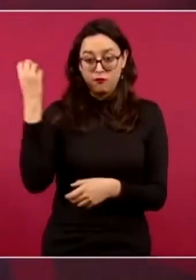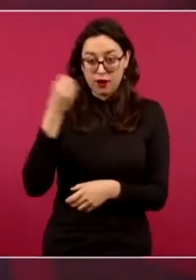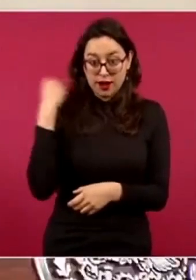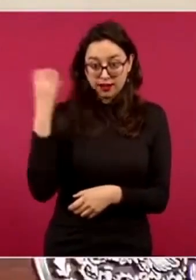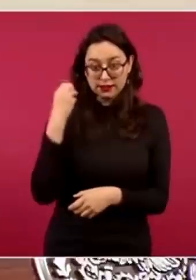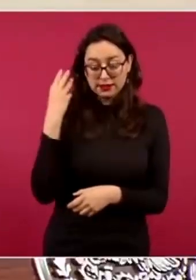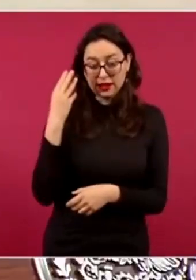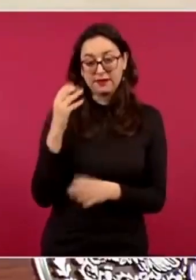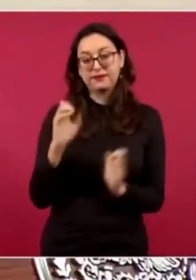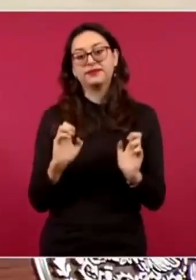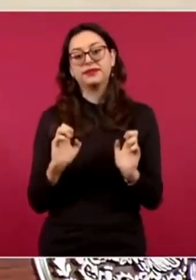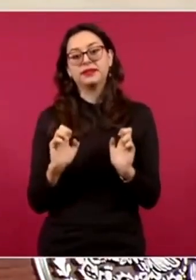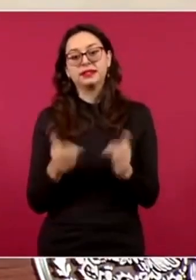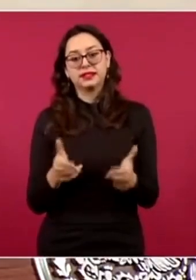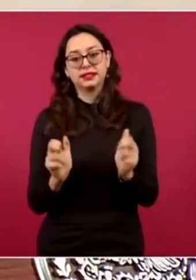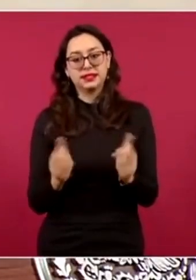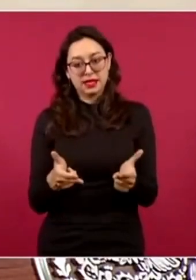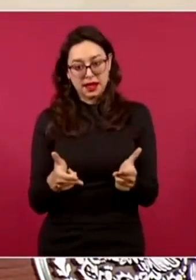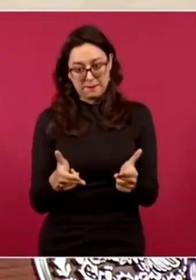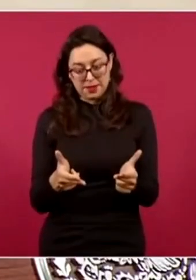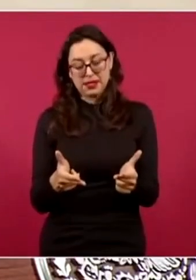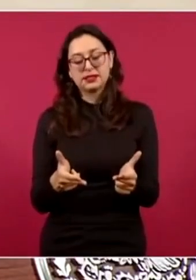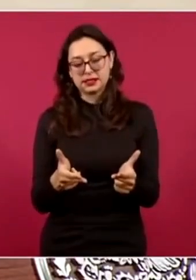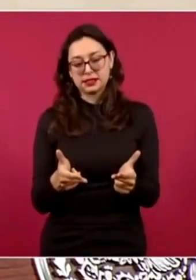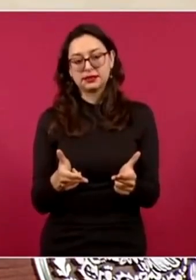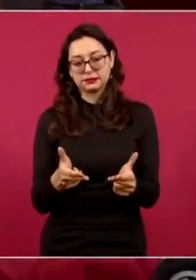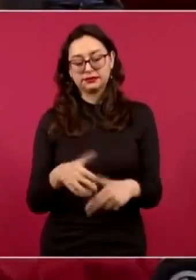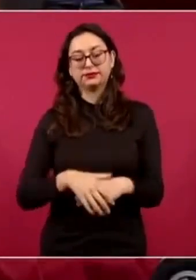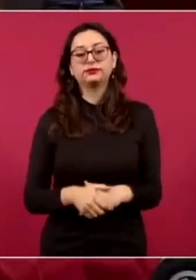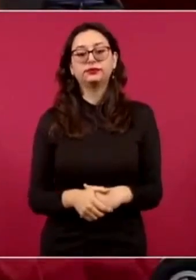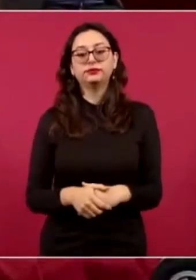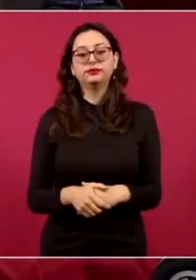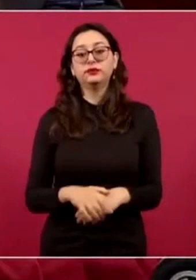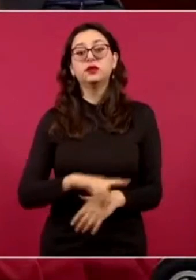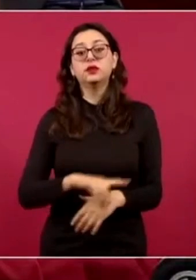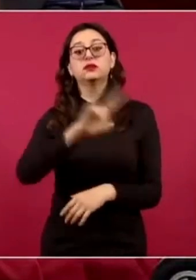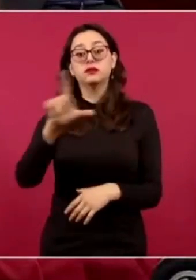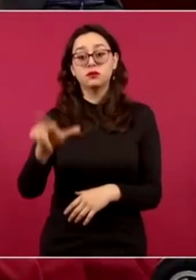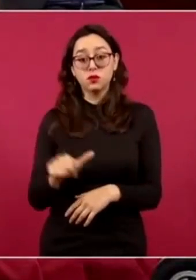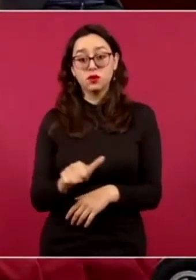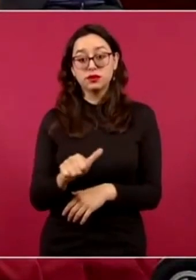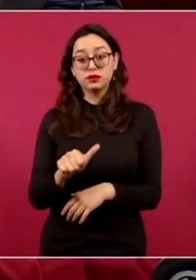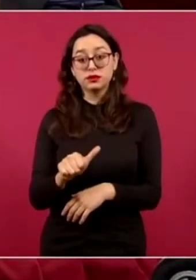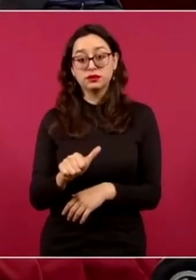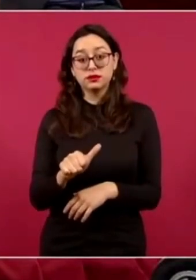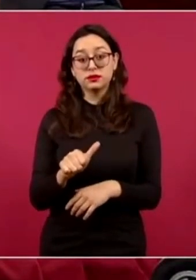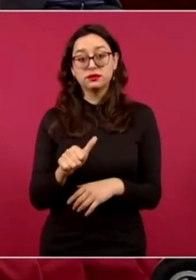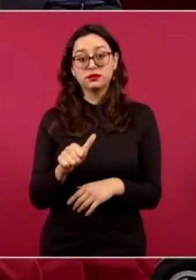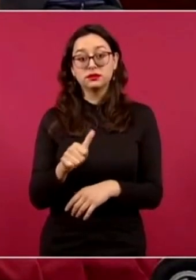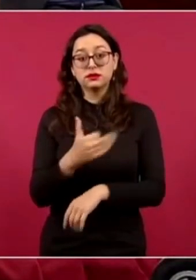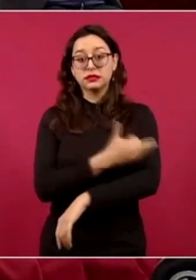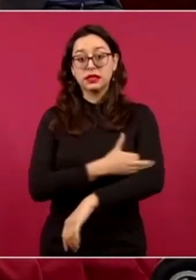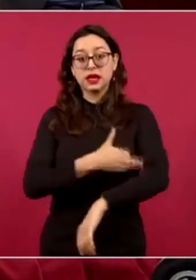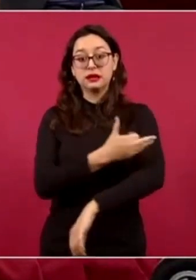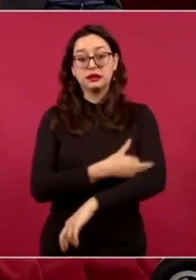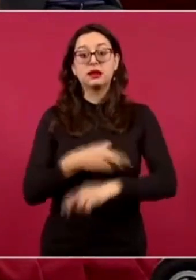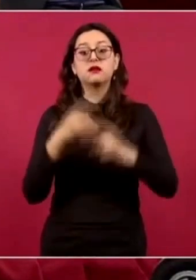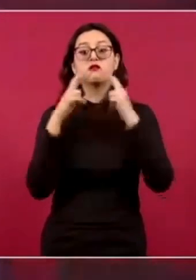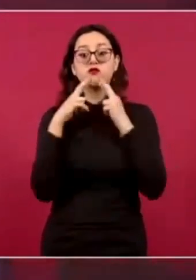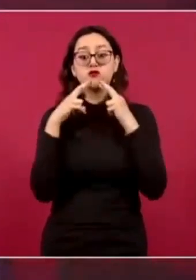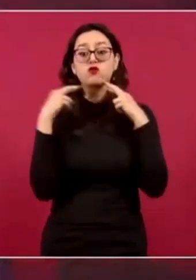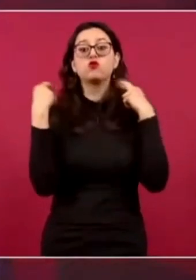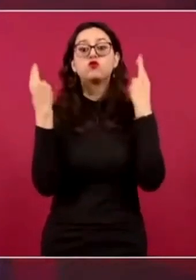La conferencia en Tuxtla, Gutiérrez, Chiapas y tenemos una reunión para ver avances